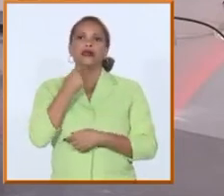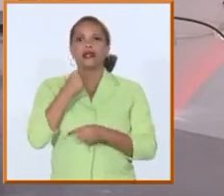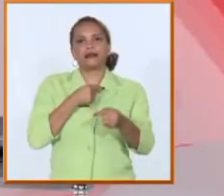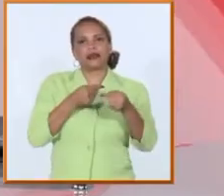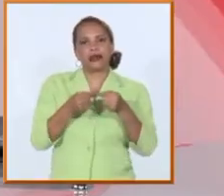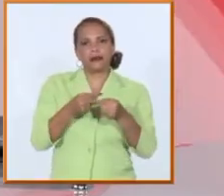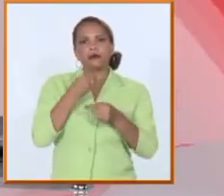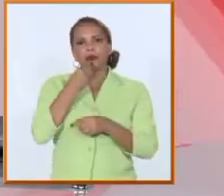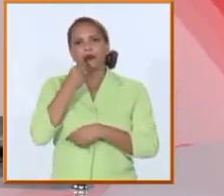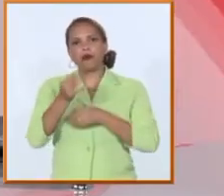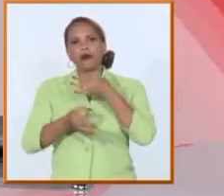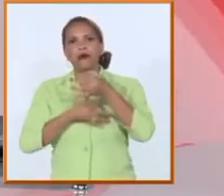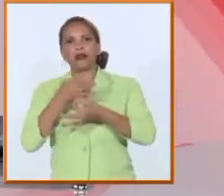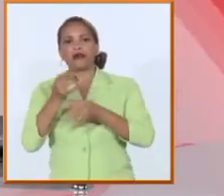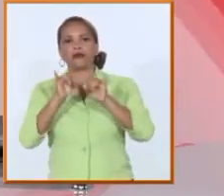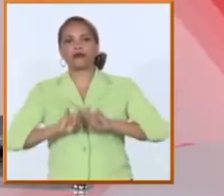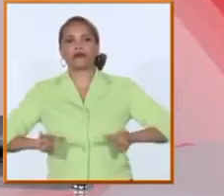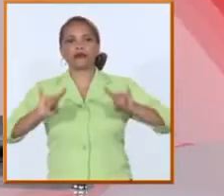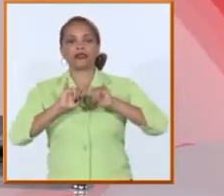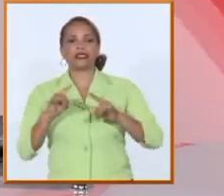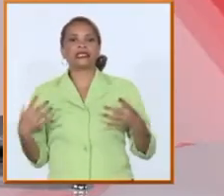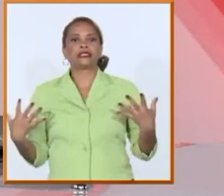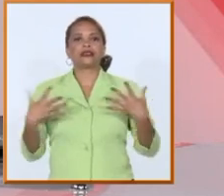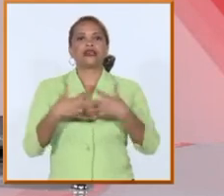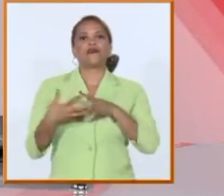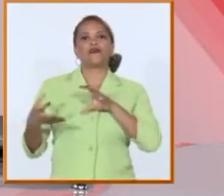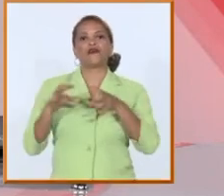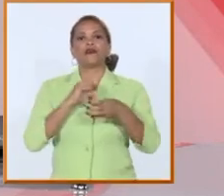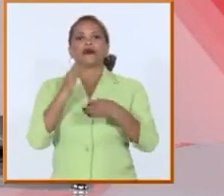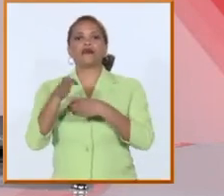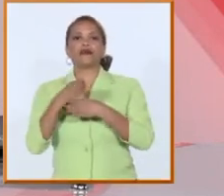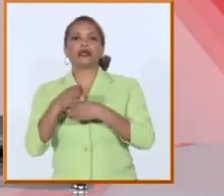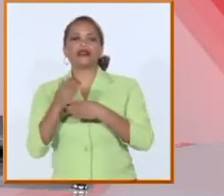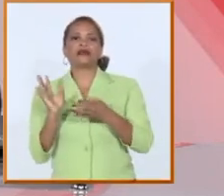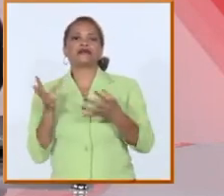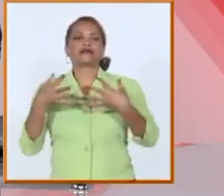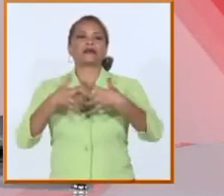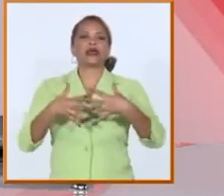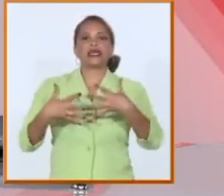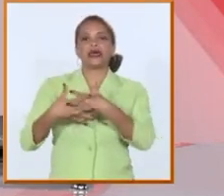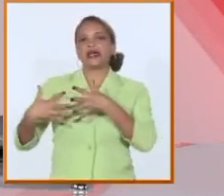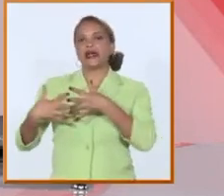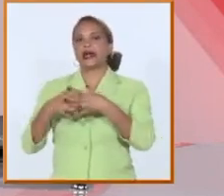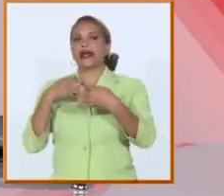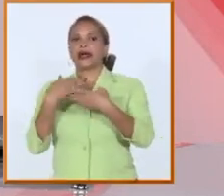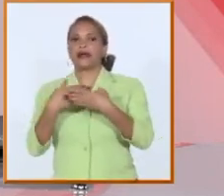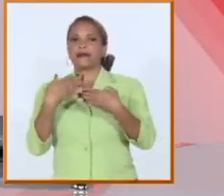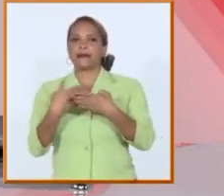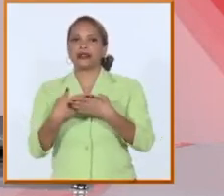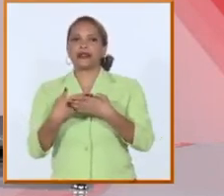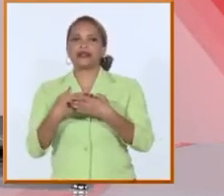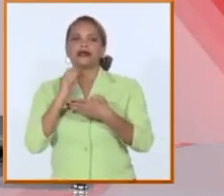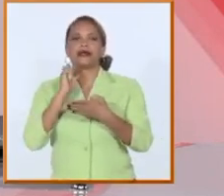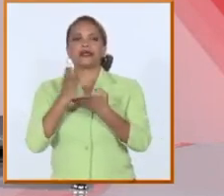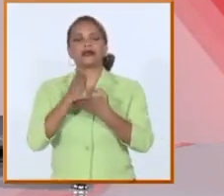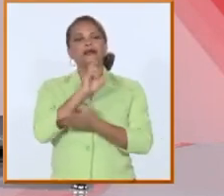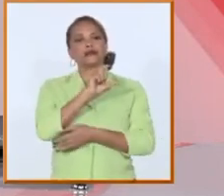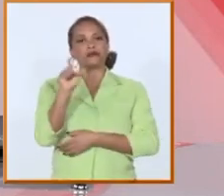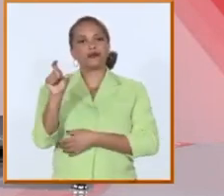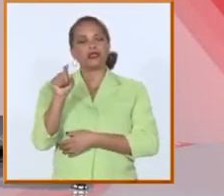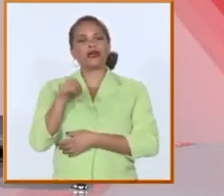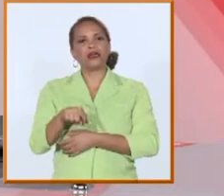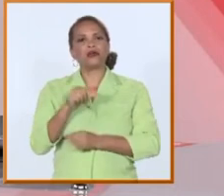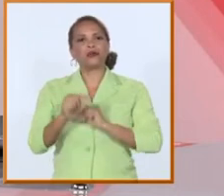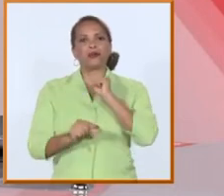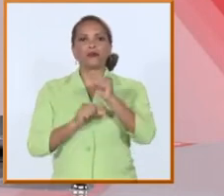adelante como la universidad hoy se vincula de una manera diferente a las empresas a las instituciones instituciones de la universidad que han nacido para eso y que creo que le están